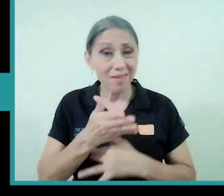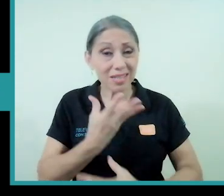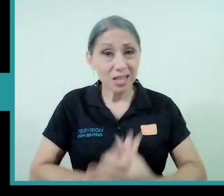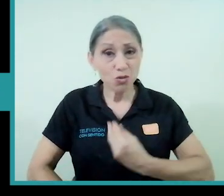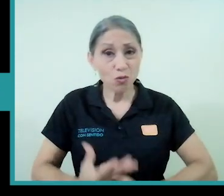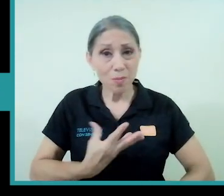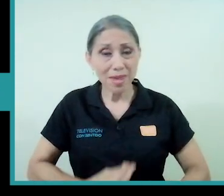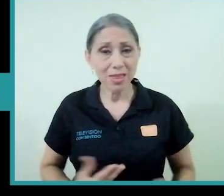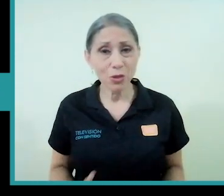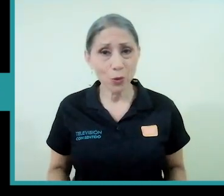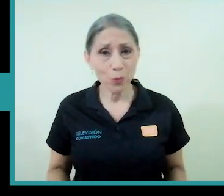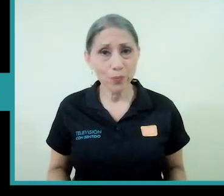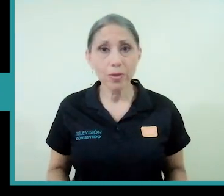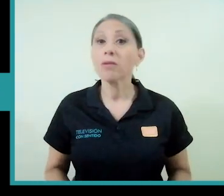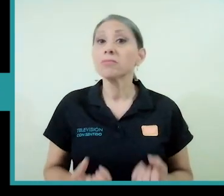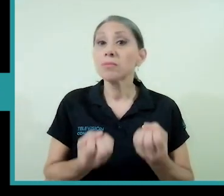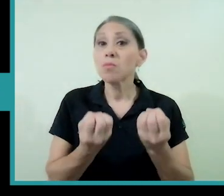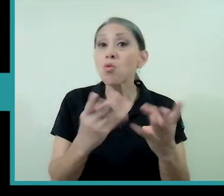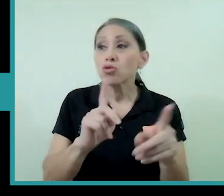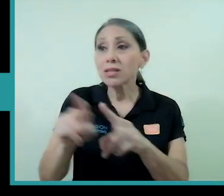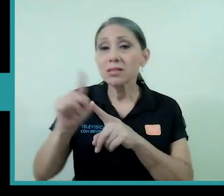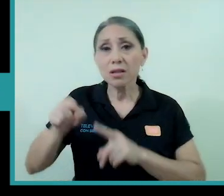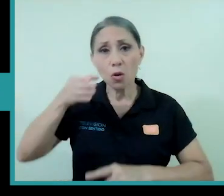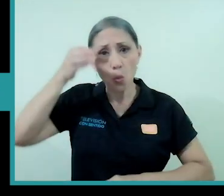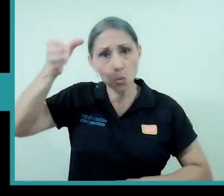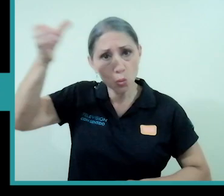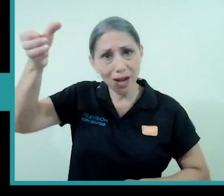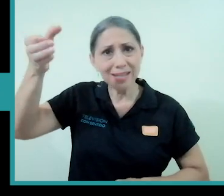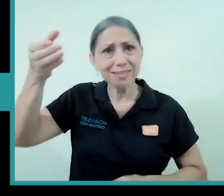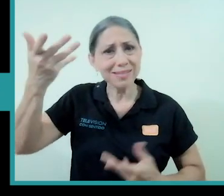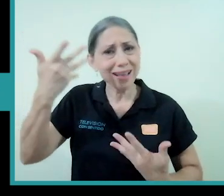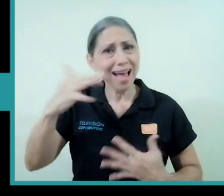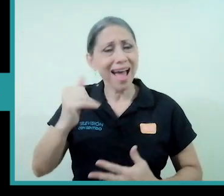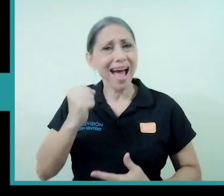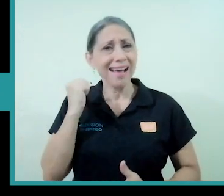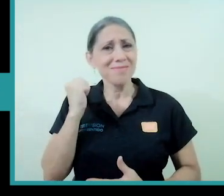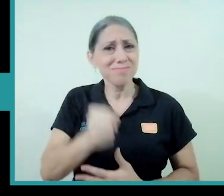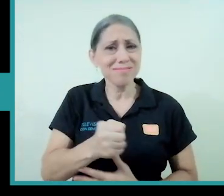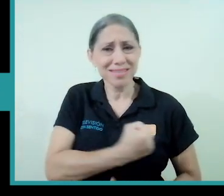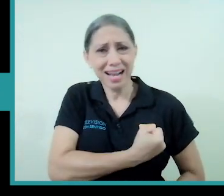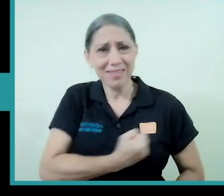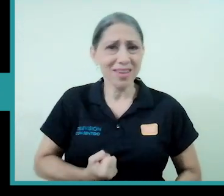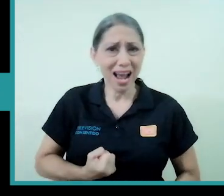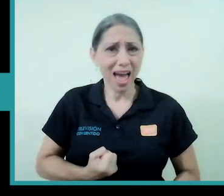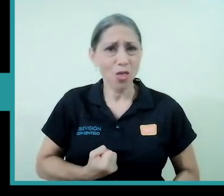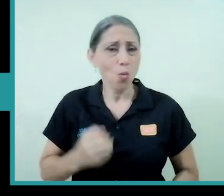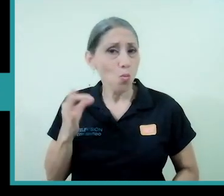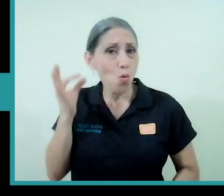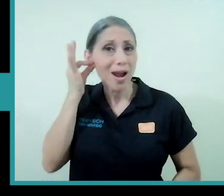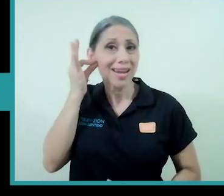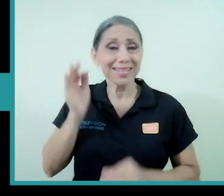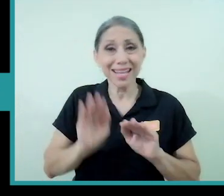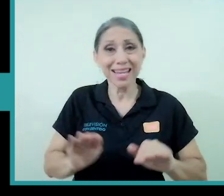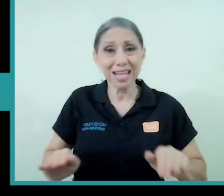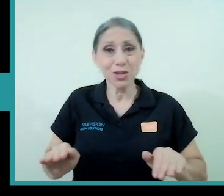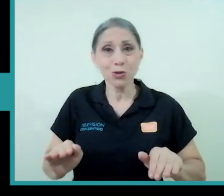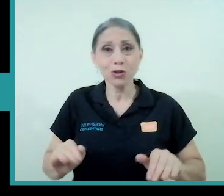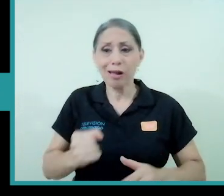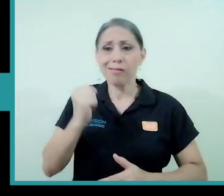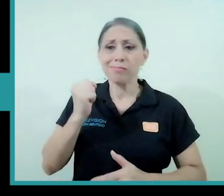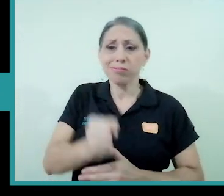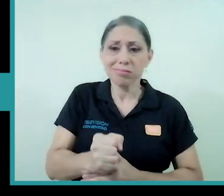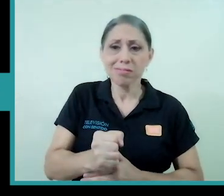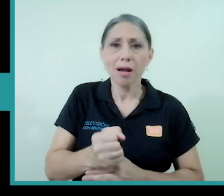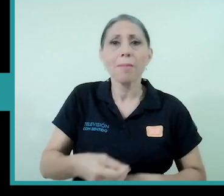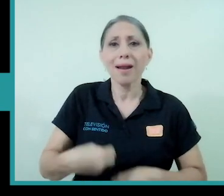bueno muchas culturas han sacrificado principalmente mujeres y niños a los dioses para tranquilizarlos